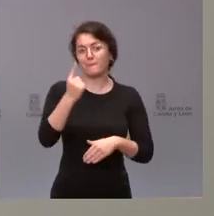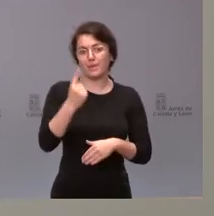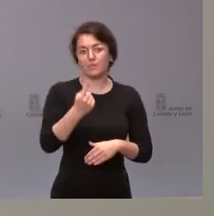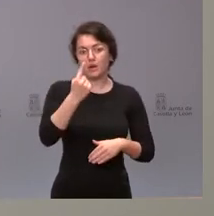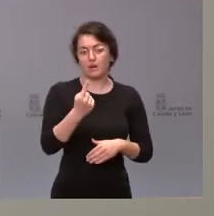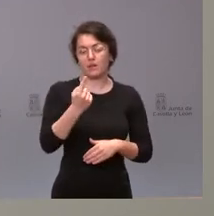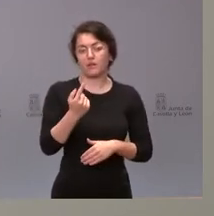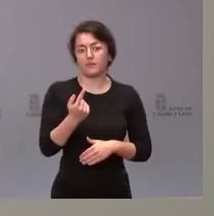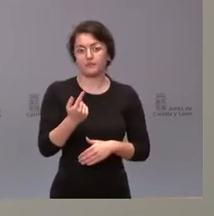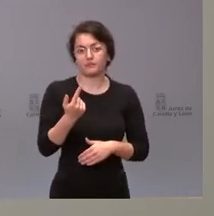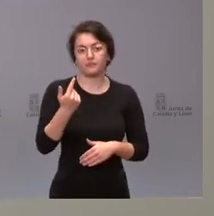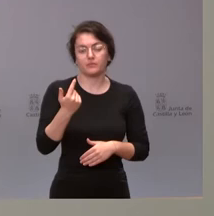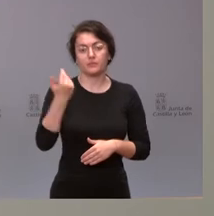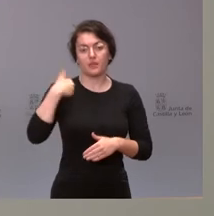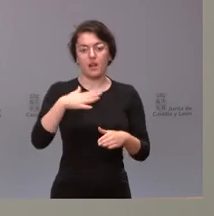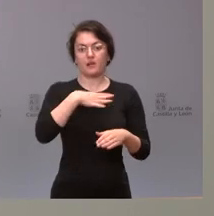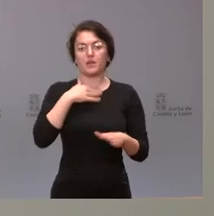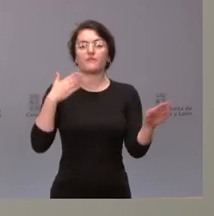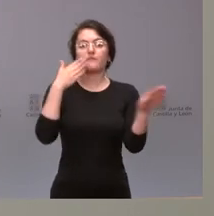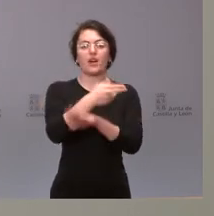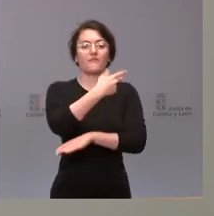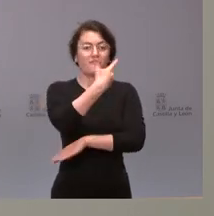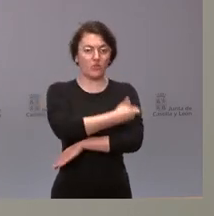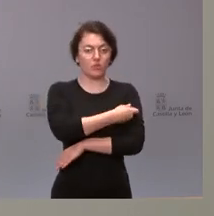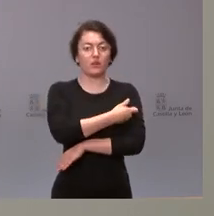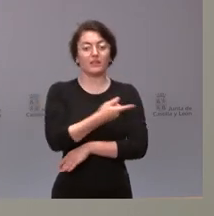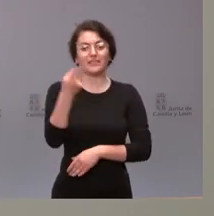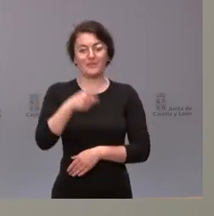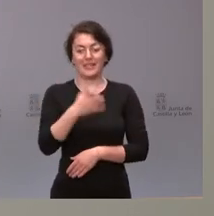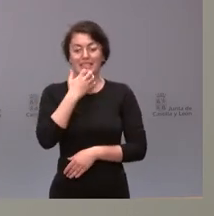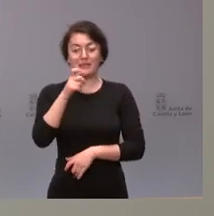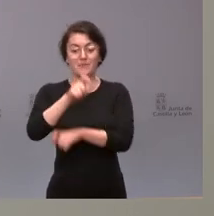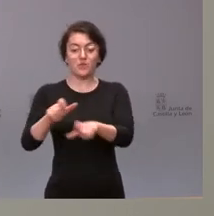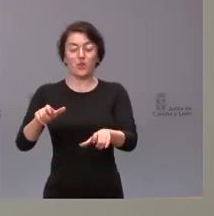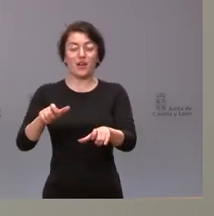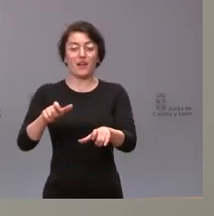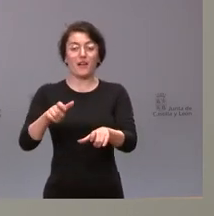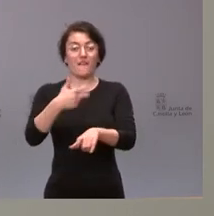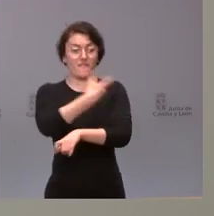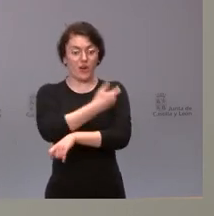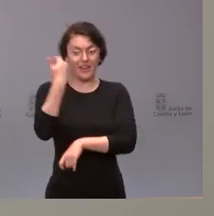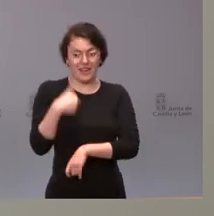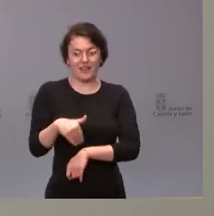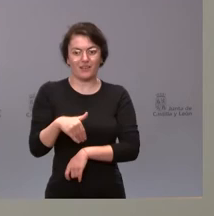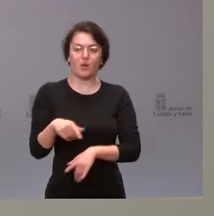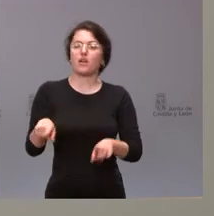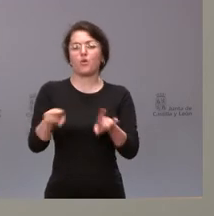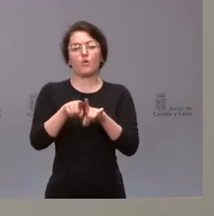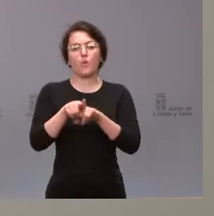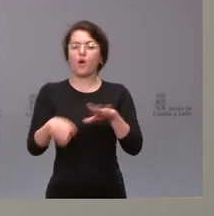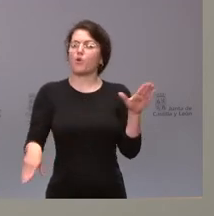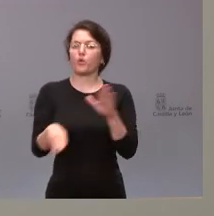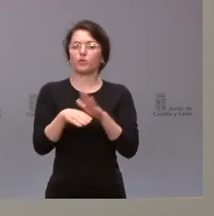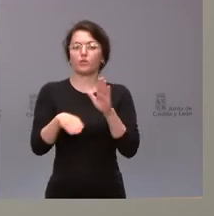reducido de casos que tenemos al respecto, y aquellos otros incluso que estén vacunados que siempre mantengan las medidas de prevención y, lógicamente,